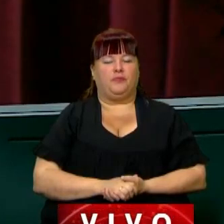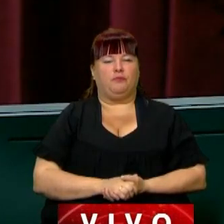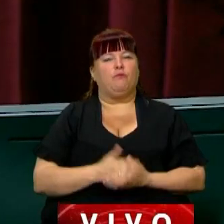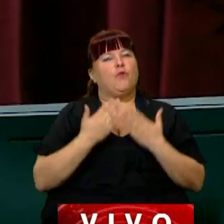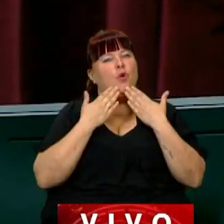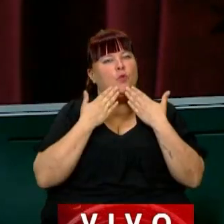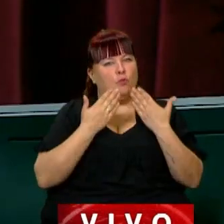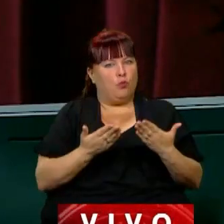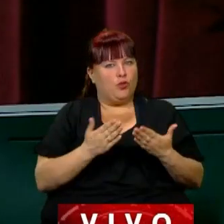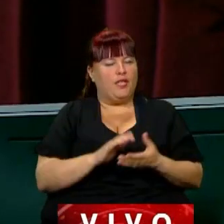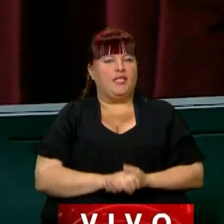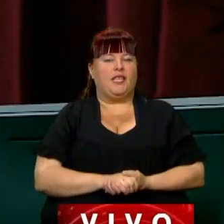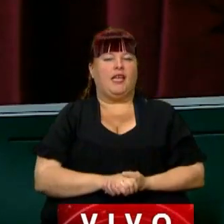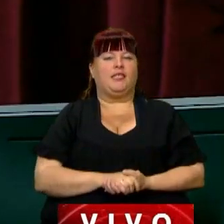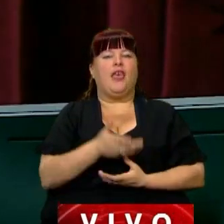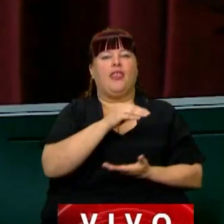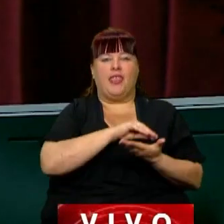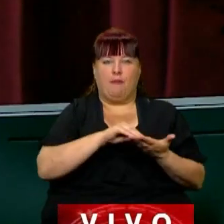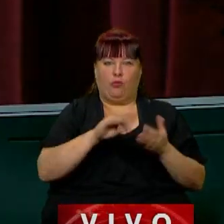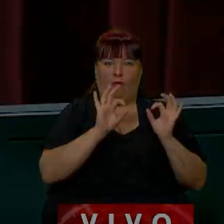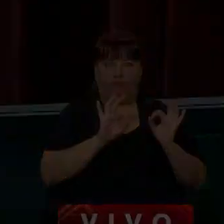Muchas gracias, señora Diputada.